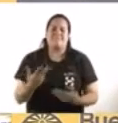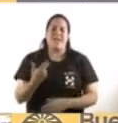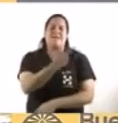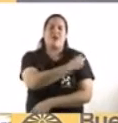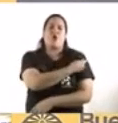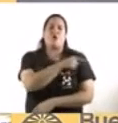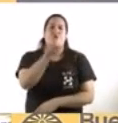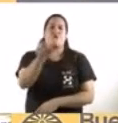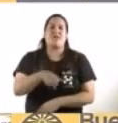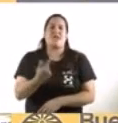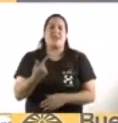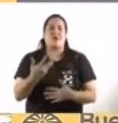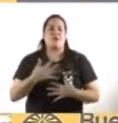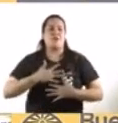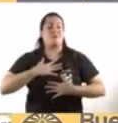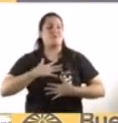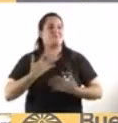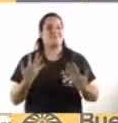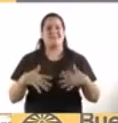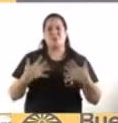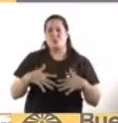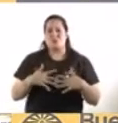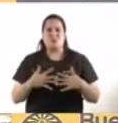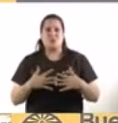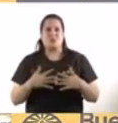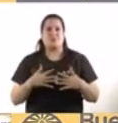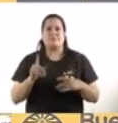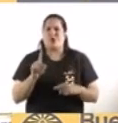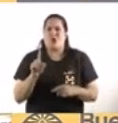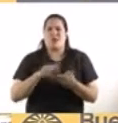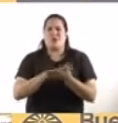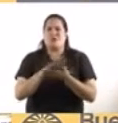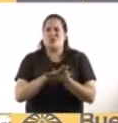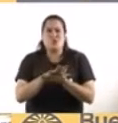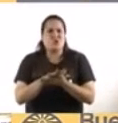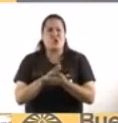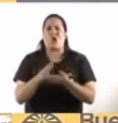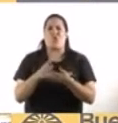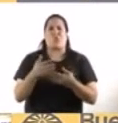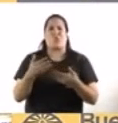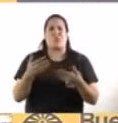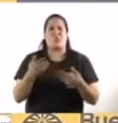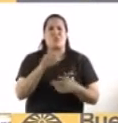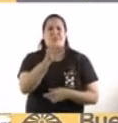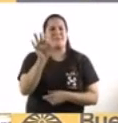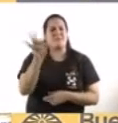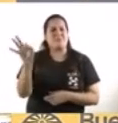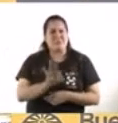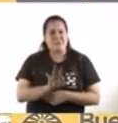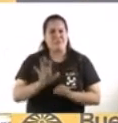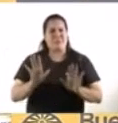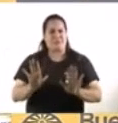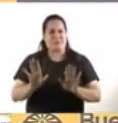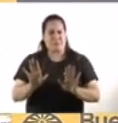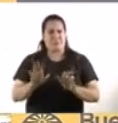expectativa, pero eso no alcanza, eso no nos tiene que llevar a relajarnos. Mientras vamos avanzando, como comentaba